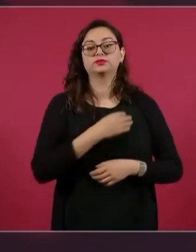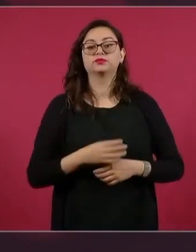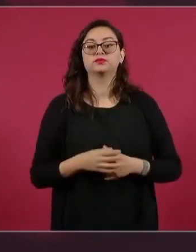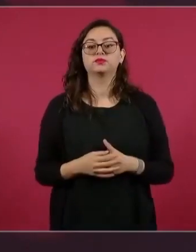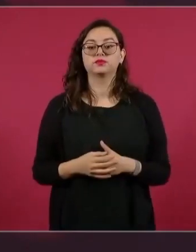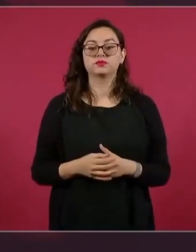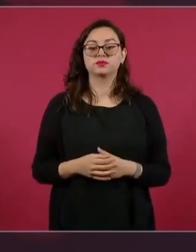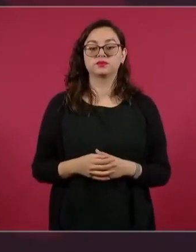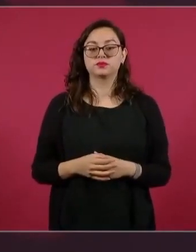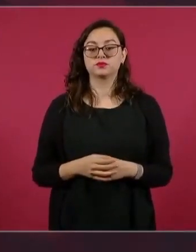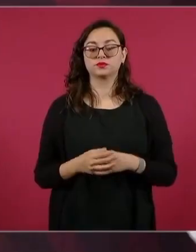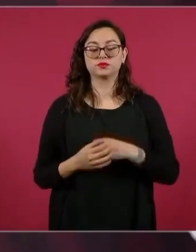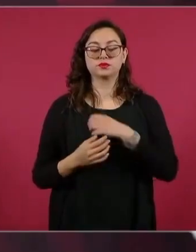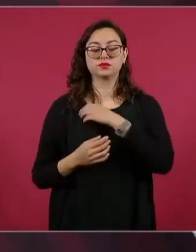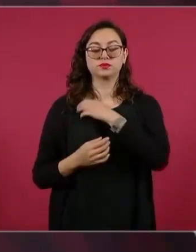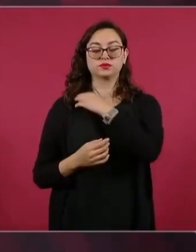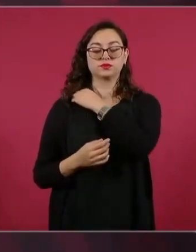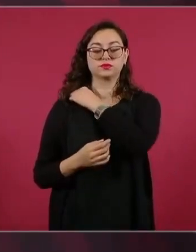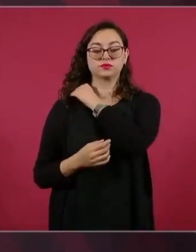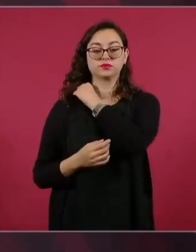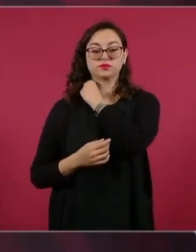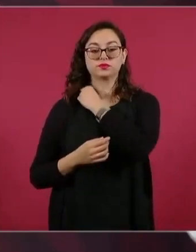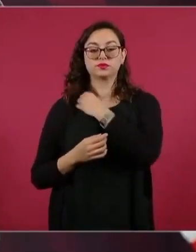Gracias por ver el video.